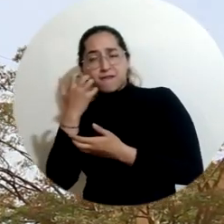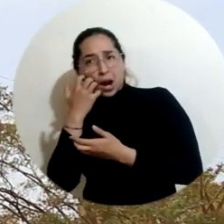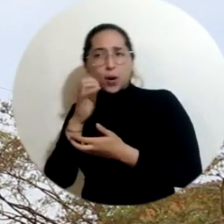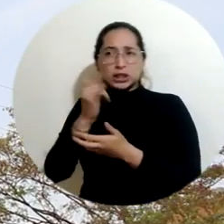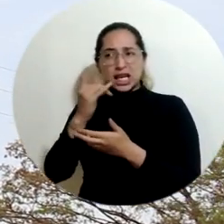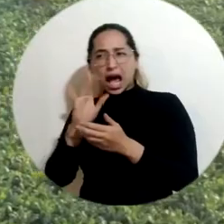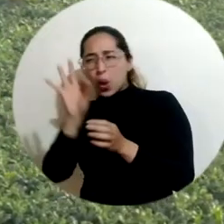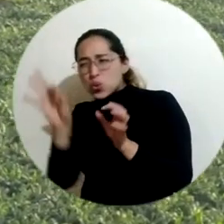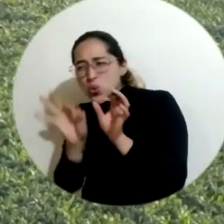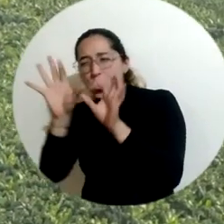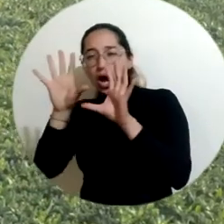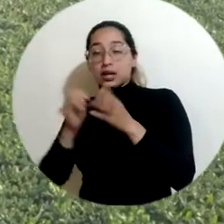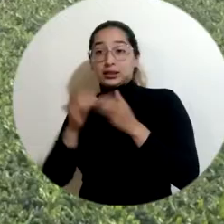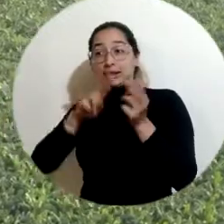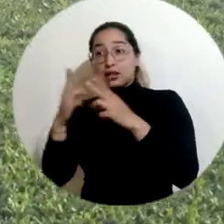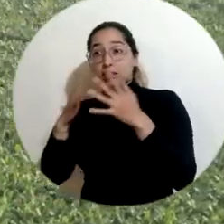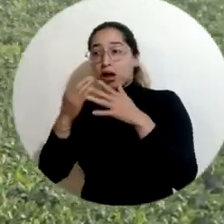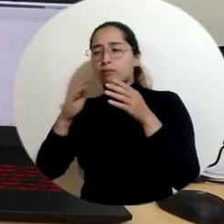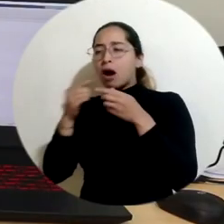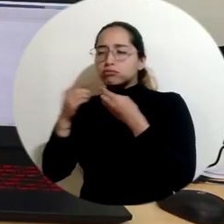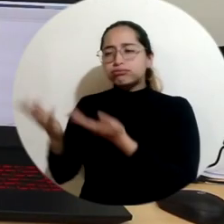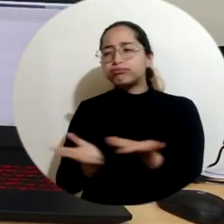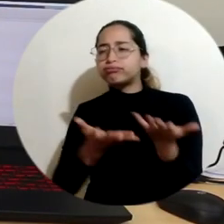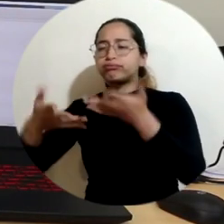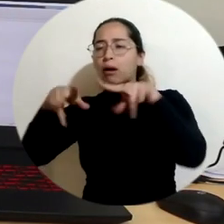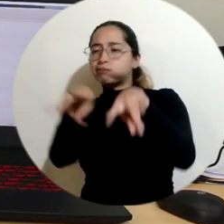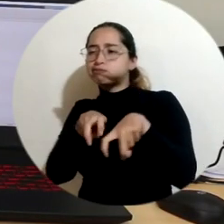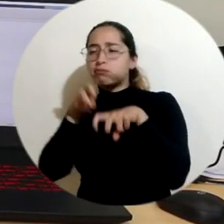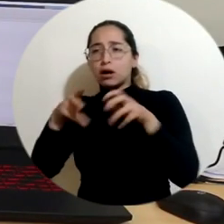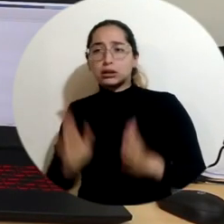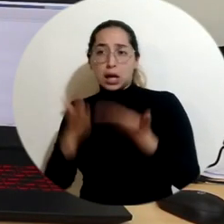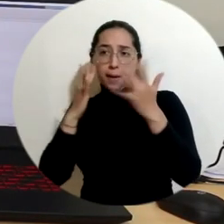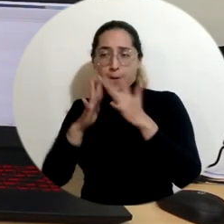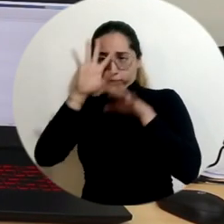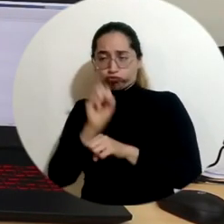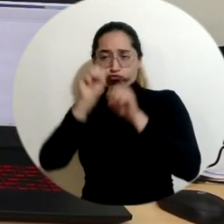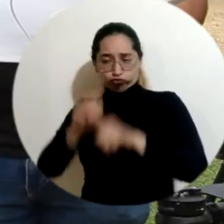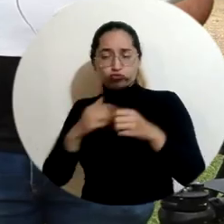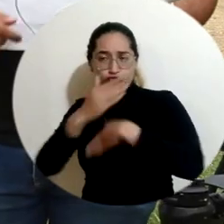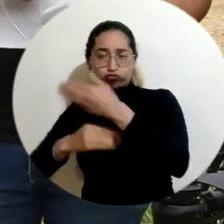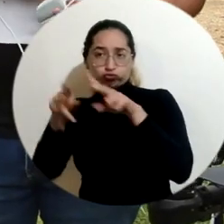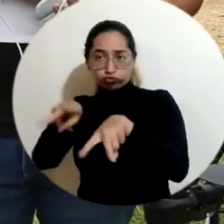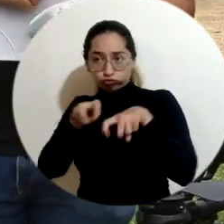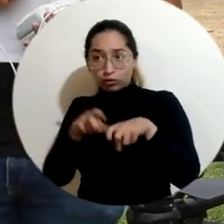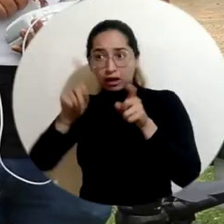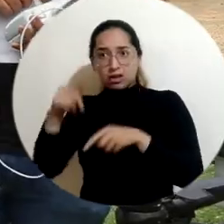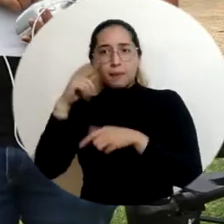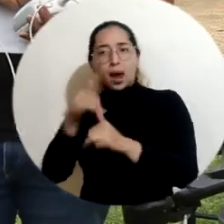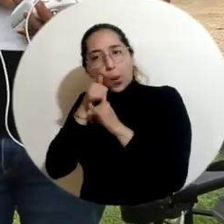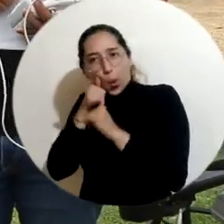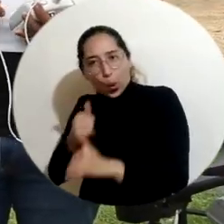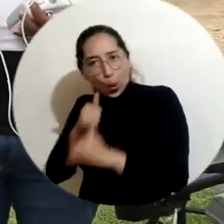especializado para la fumigación en cultivos, lo cual acelera, mejora la capacidad productiva. En esta iniciativa